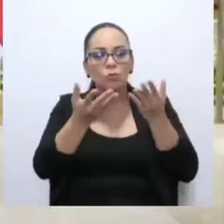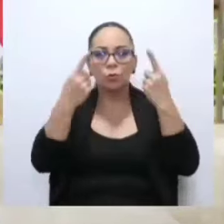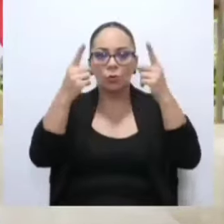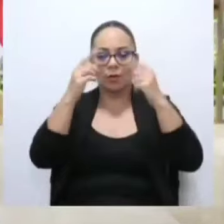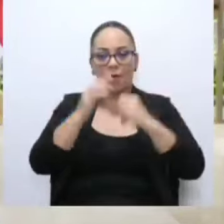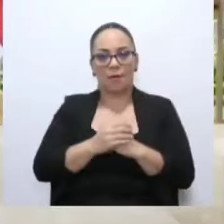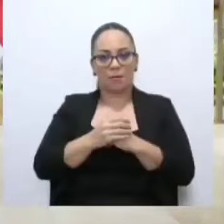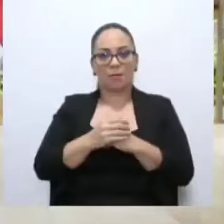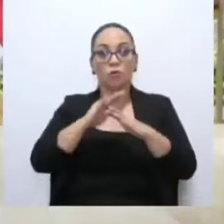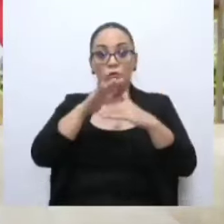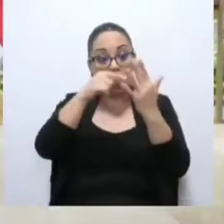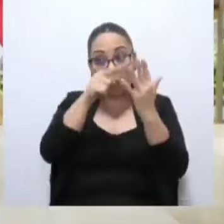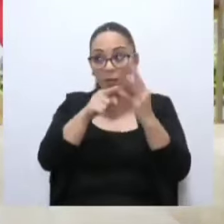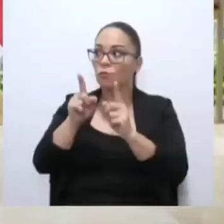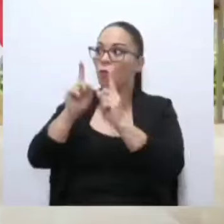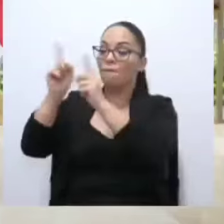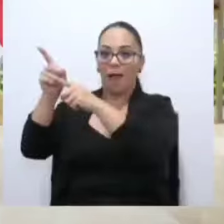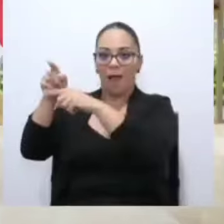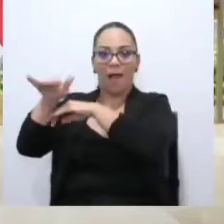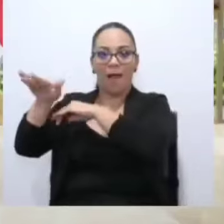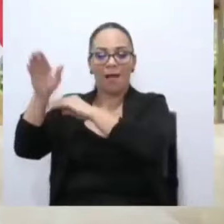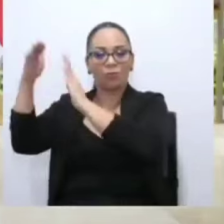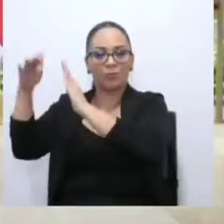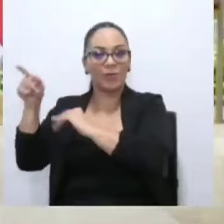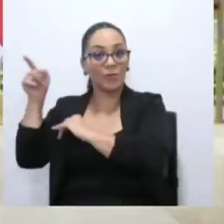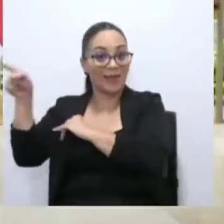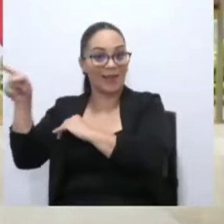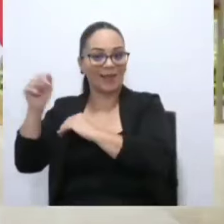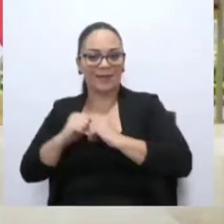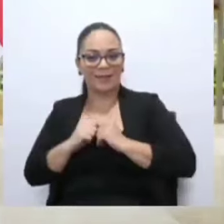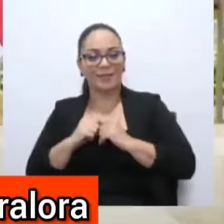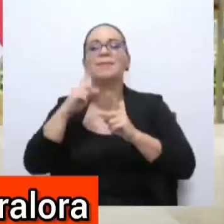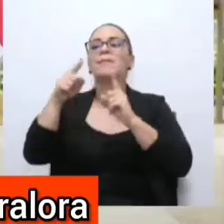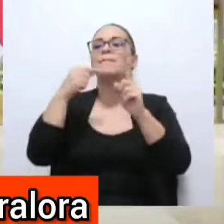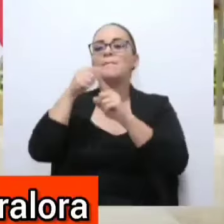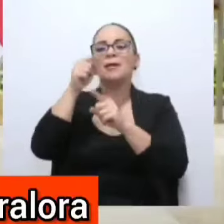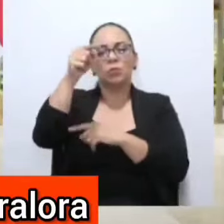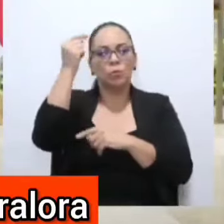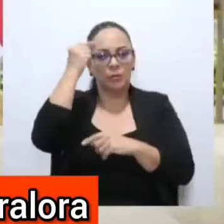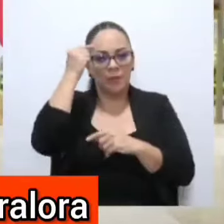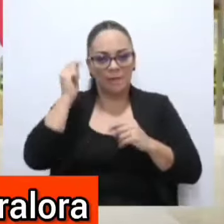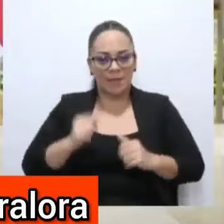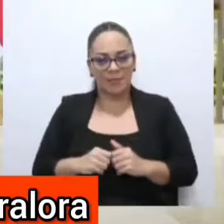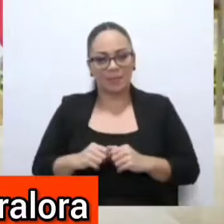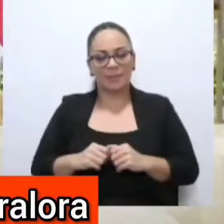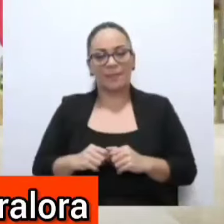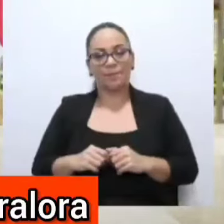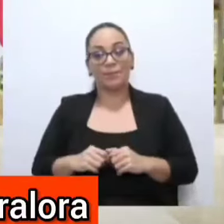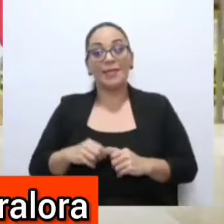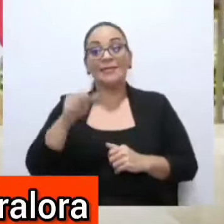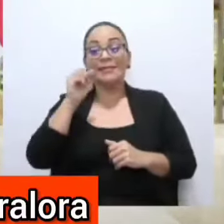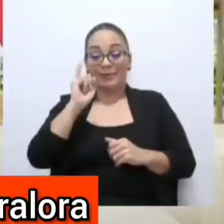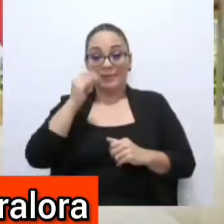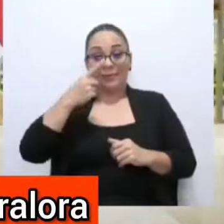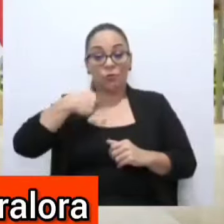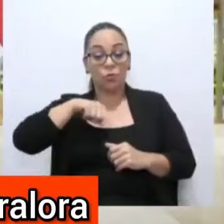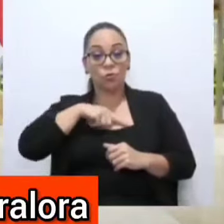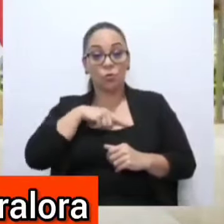por ahí. Y además, piense que si nos quitamos con la